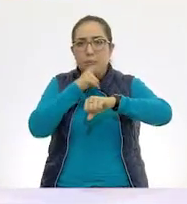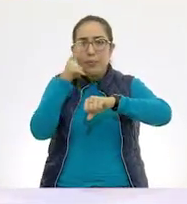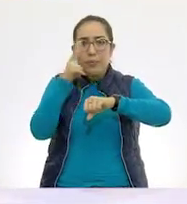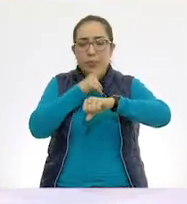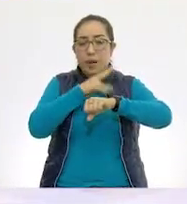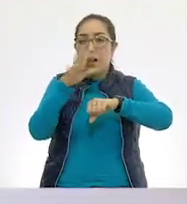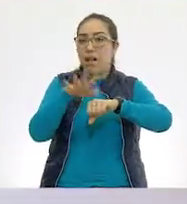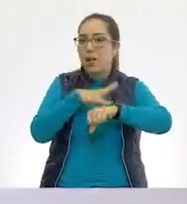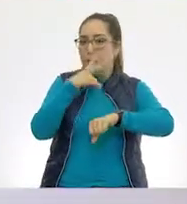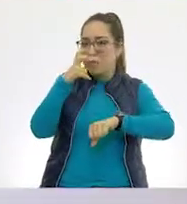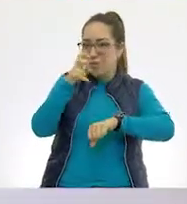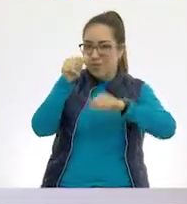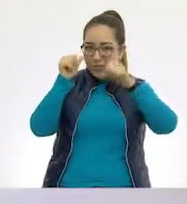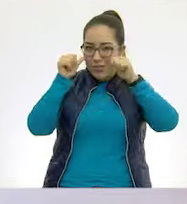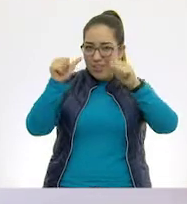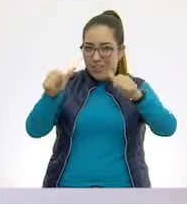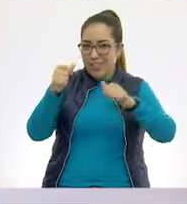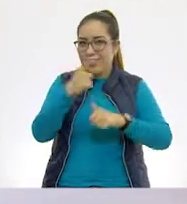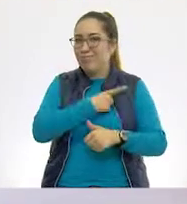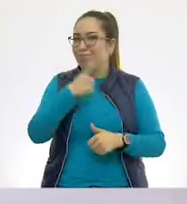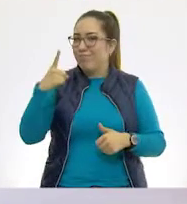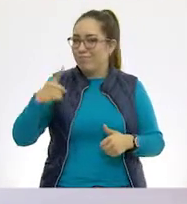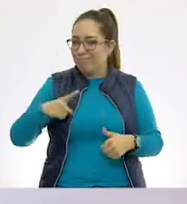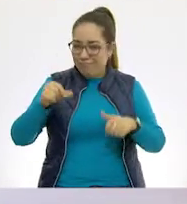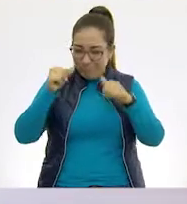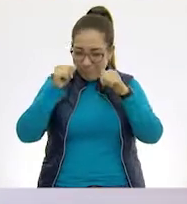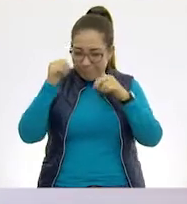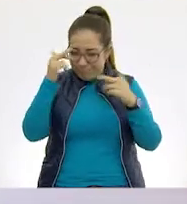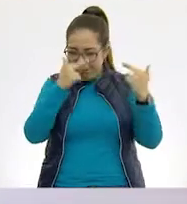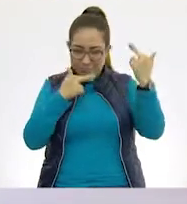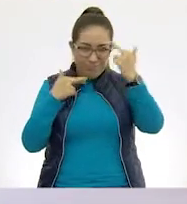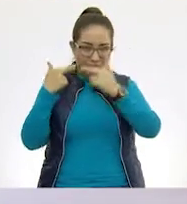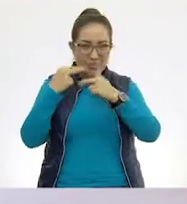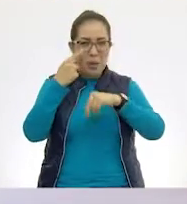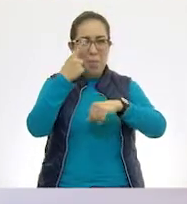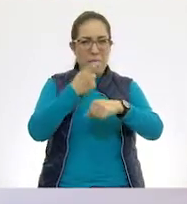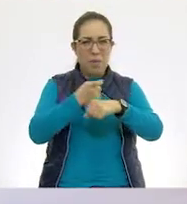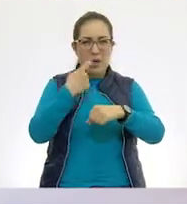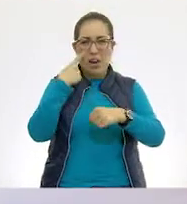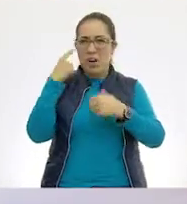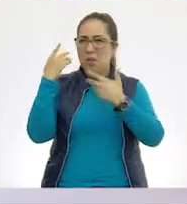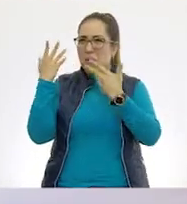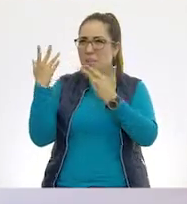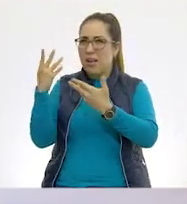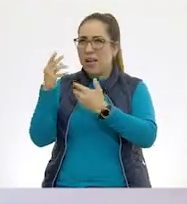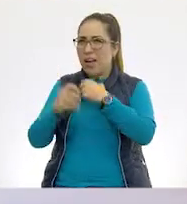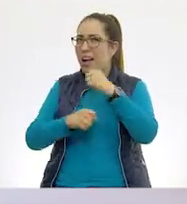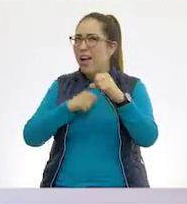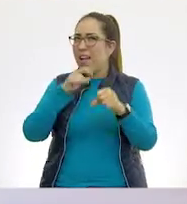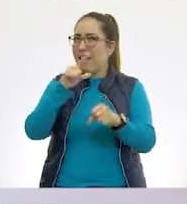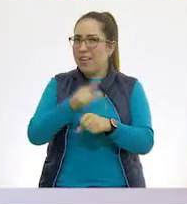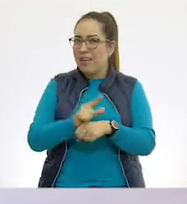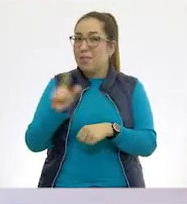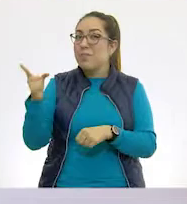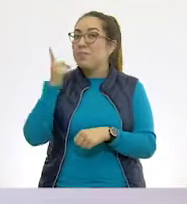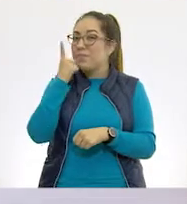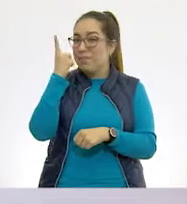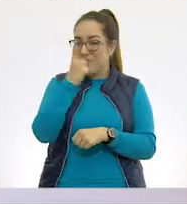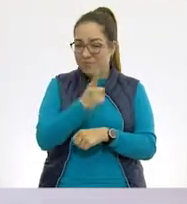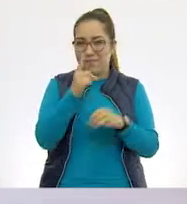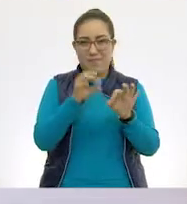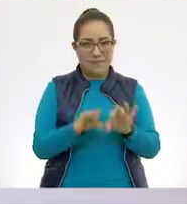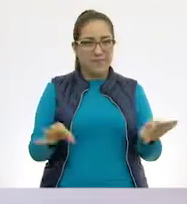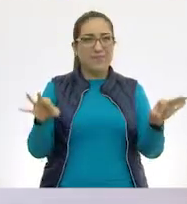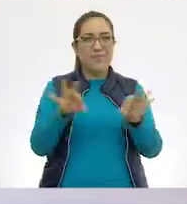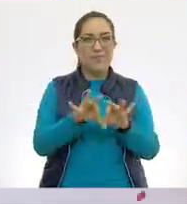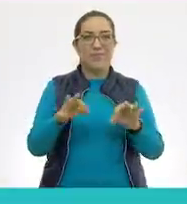observarlos muy bien. Pero antes de eso, ¿por qué no me acompañan a ver a este exótico animalito? Porque él tiene algo que decirnos y es muy